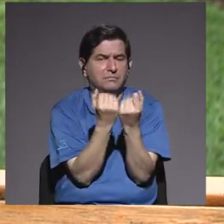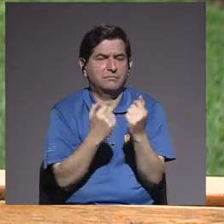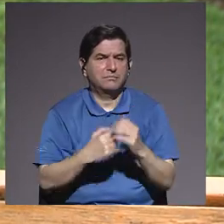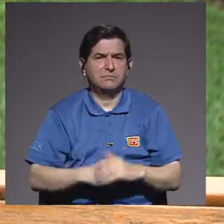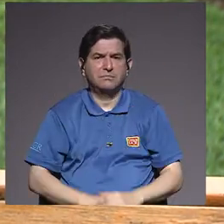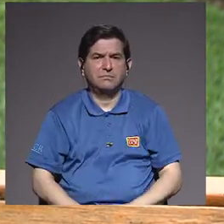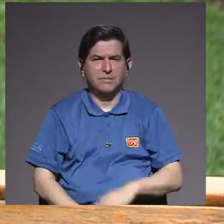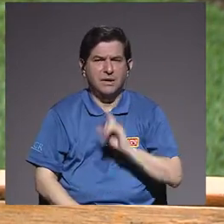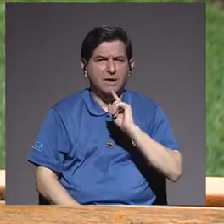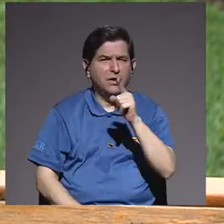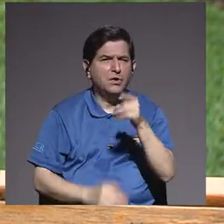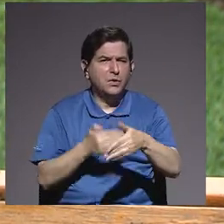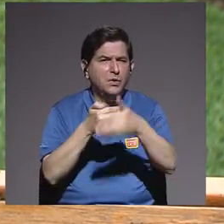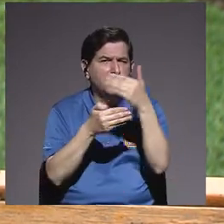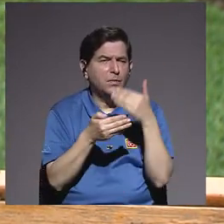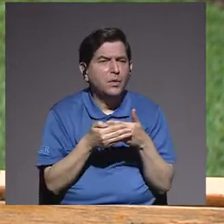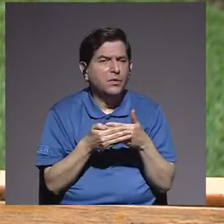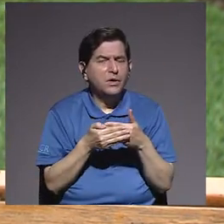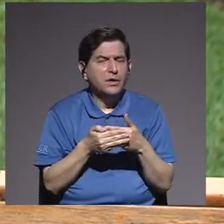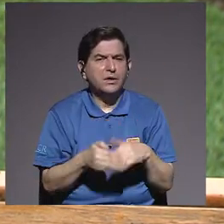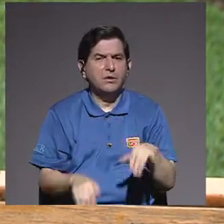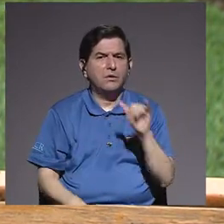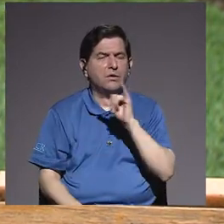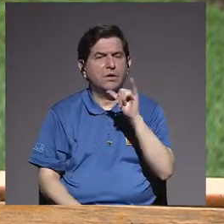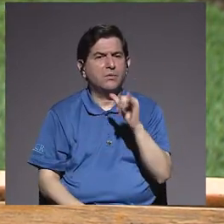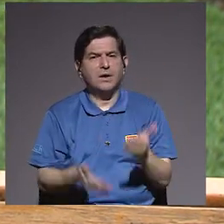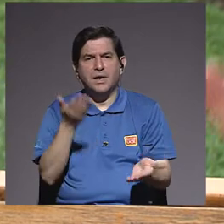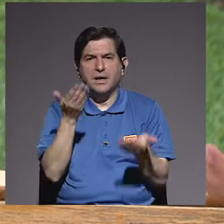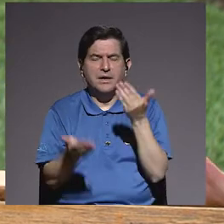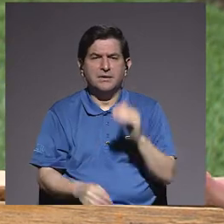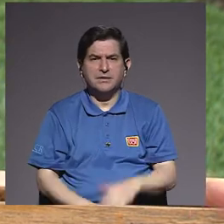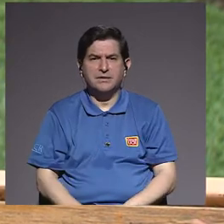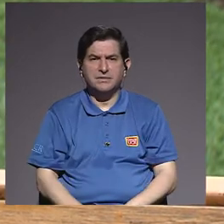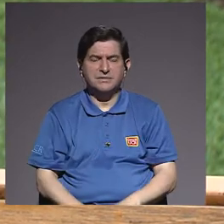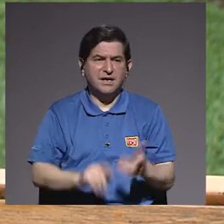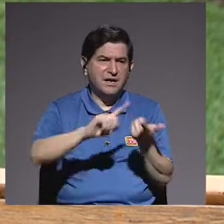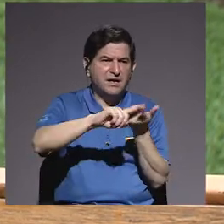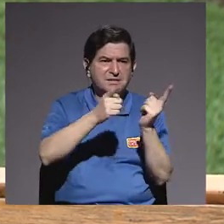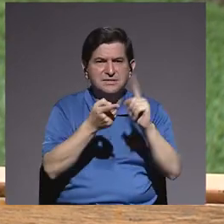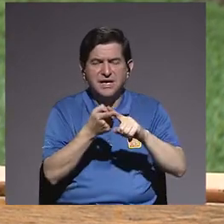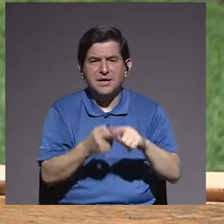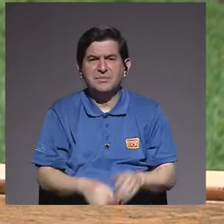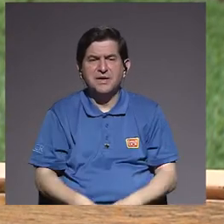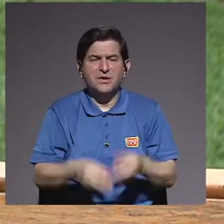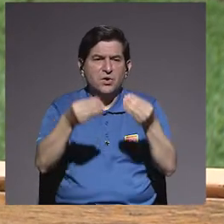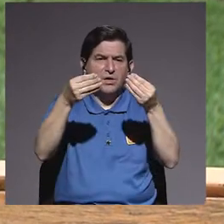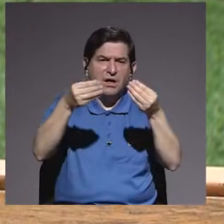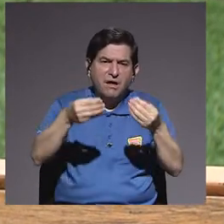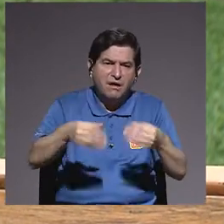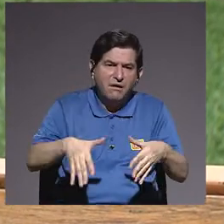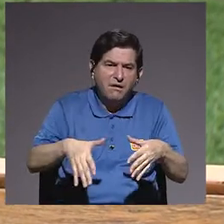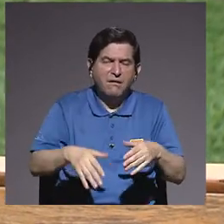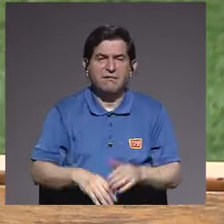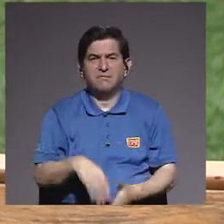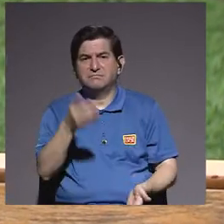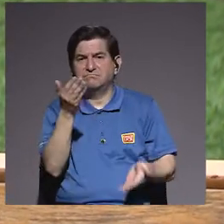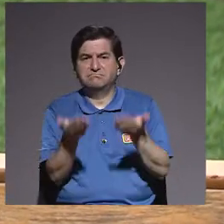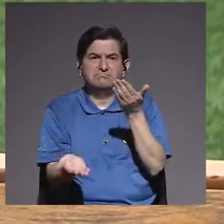Y como usted decía también que se van perdiendo, van perdiendo a sus amistades, entonces eso también hace,